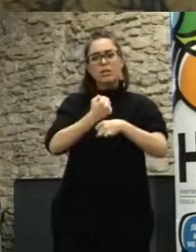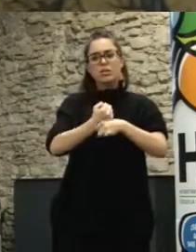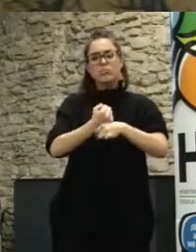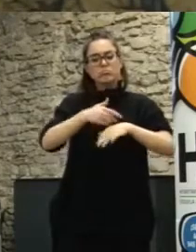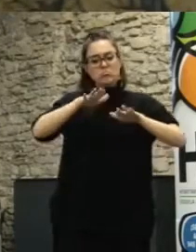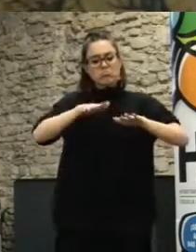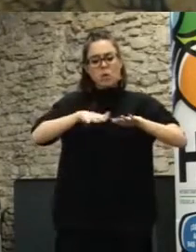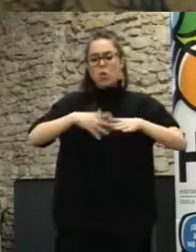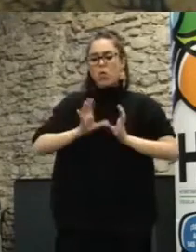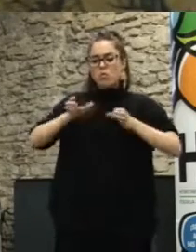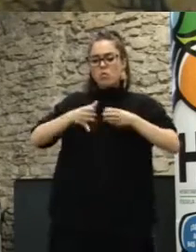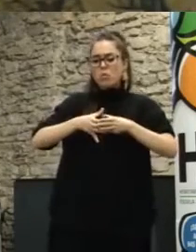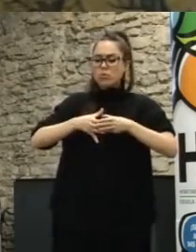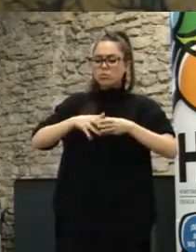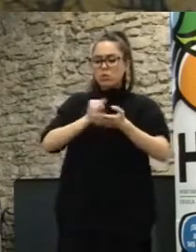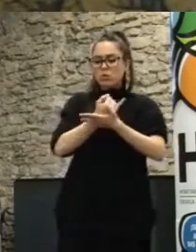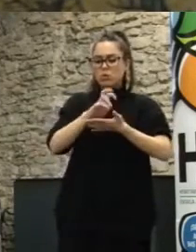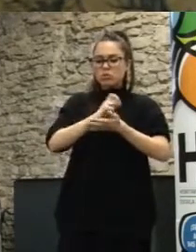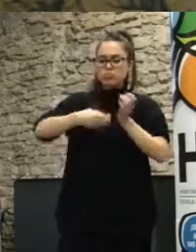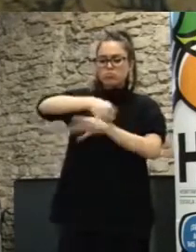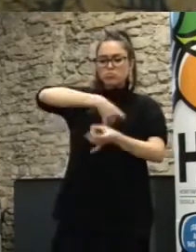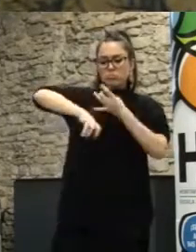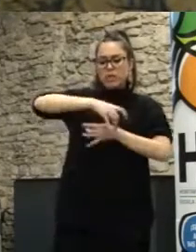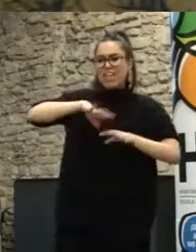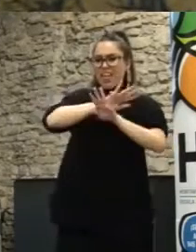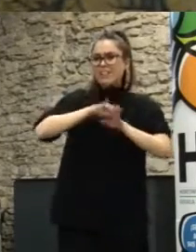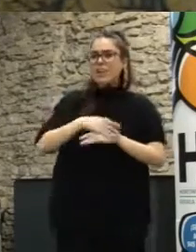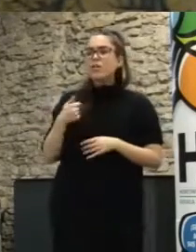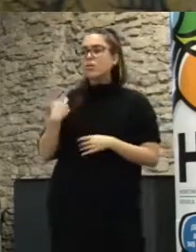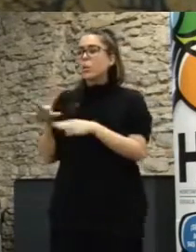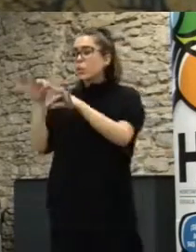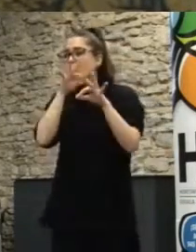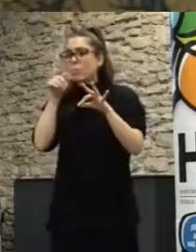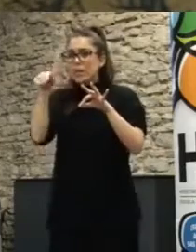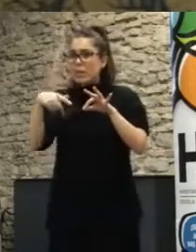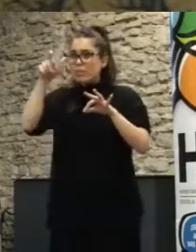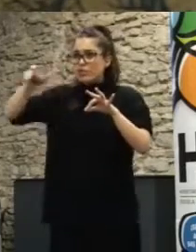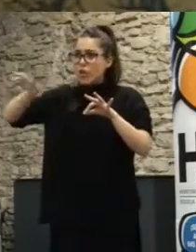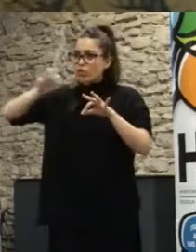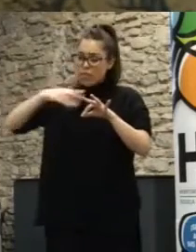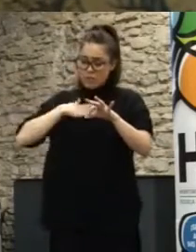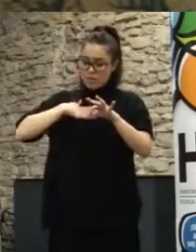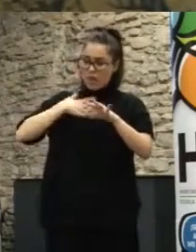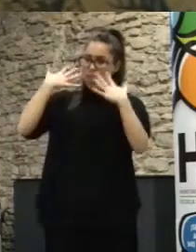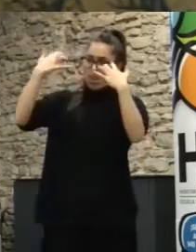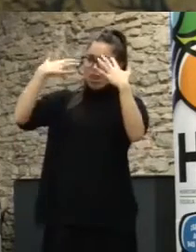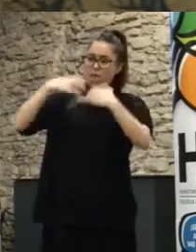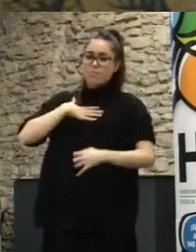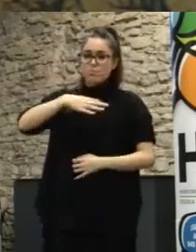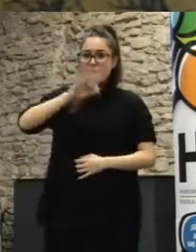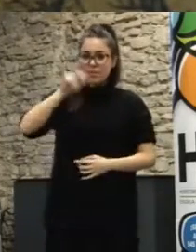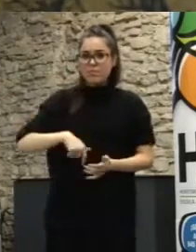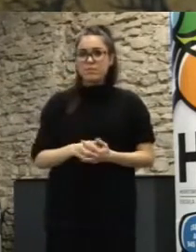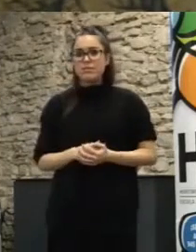estar allí con otros colectivos haya un aprendizaje mutuo ¿no? una socialización en ciertos ámbitos para ellos ya es un